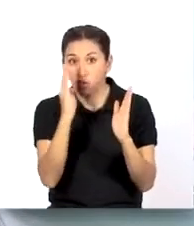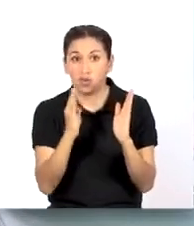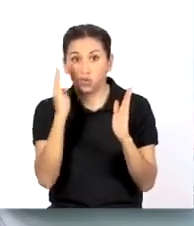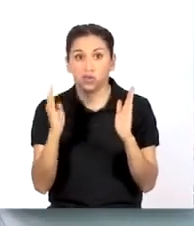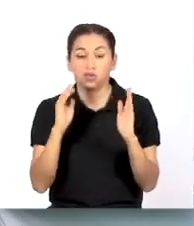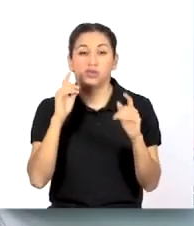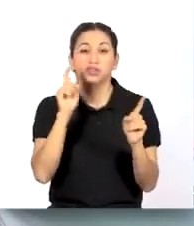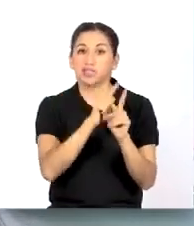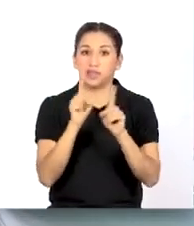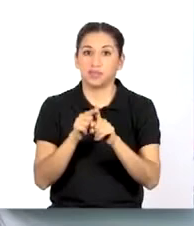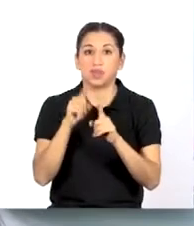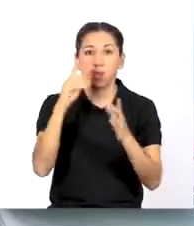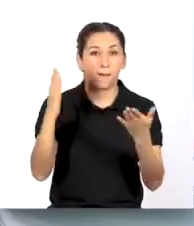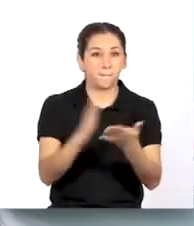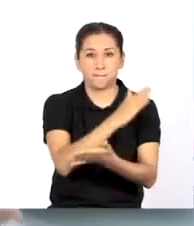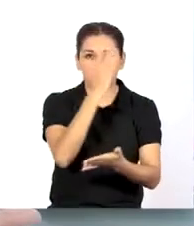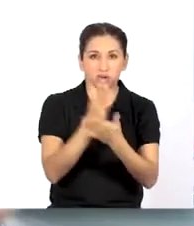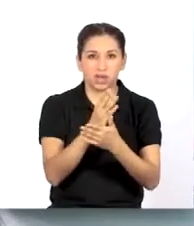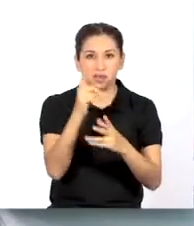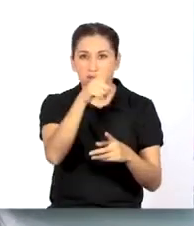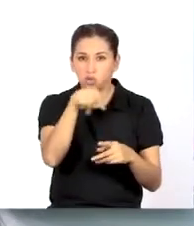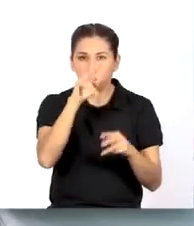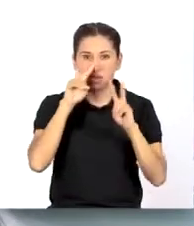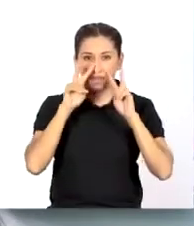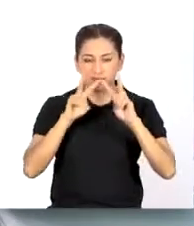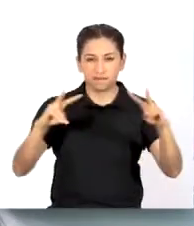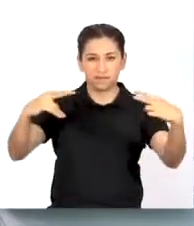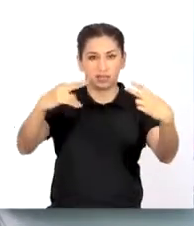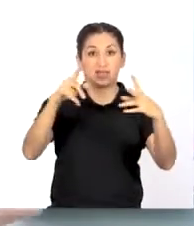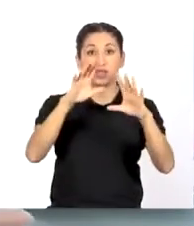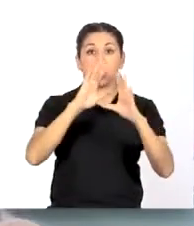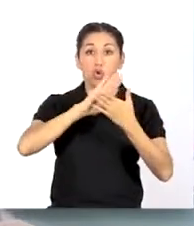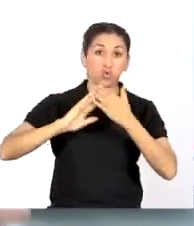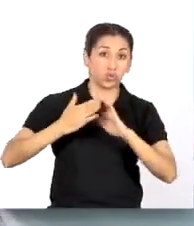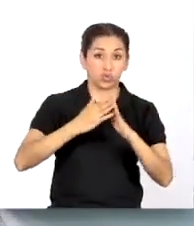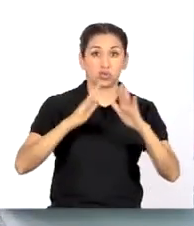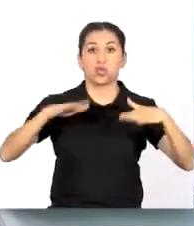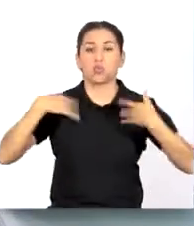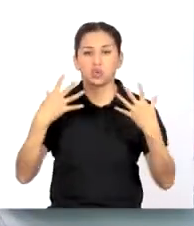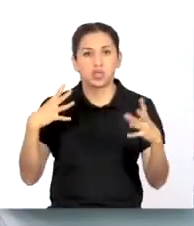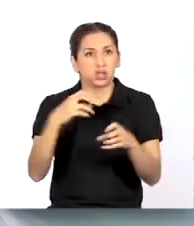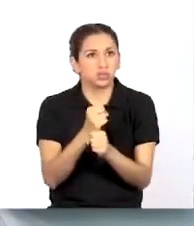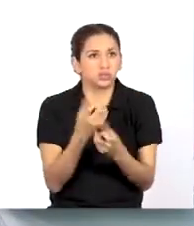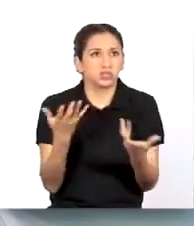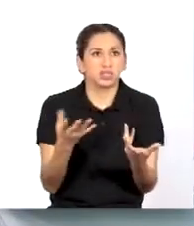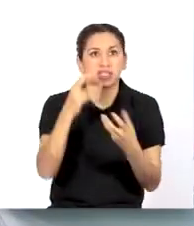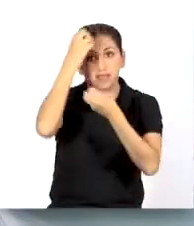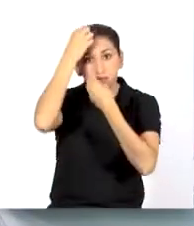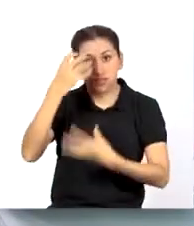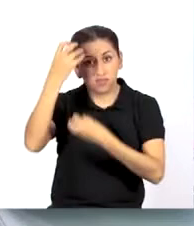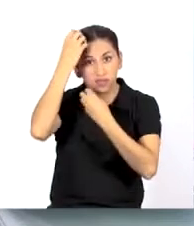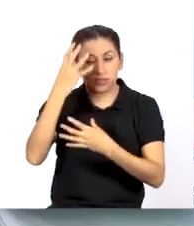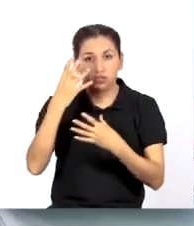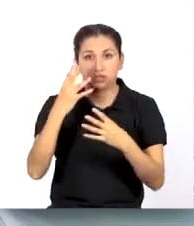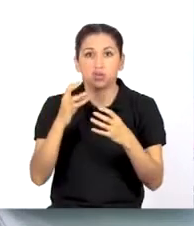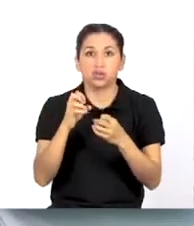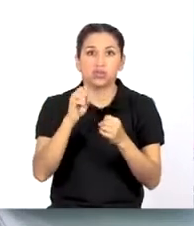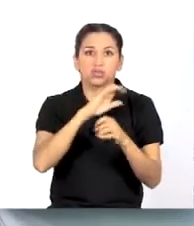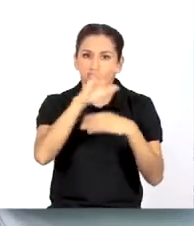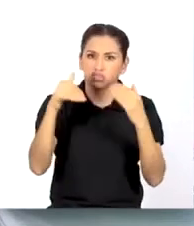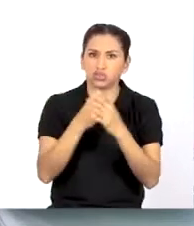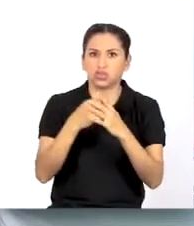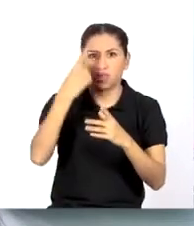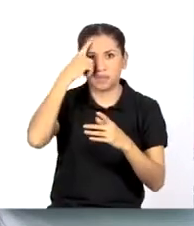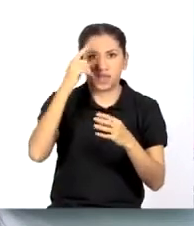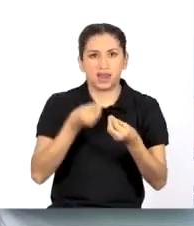concienzudamente sobre las situaciones y problemas que notamos en nuestras comunidades, podemos argumentar con información y datos